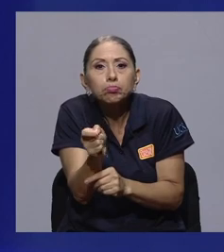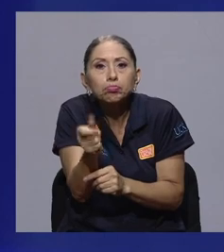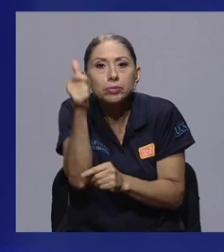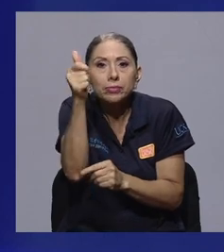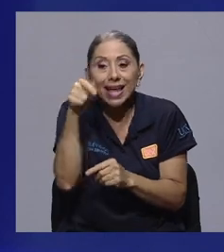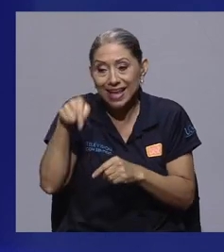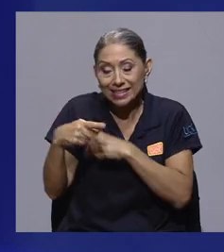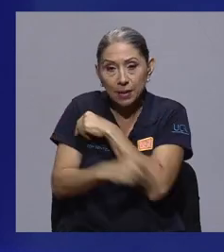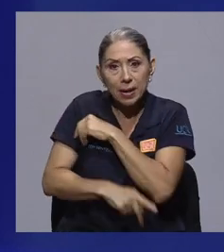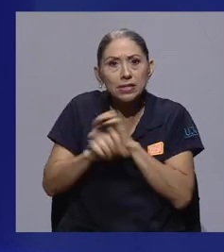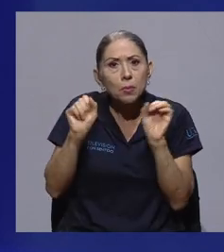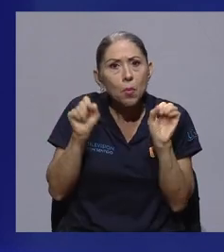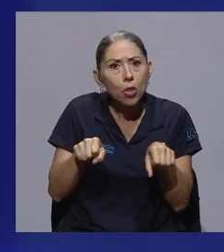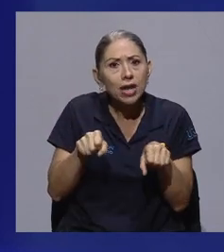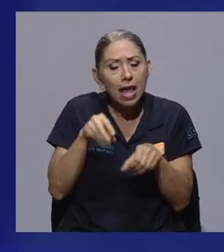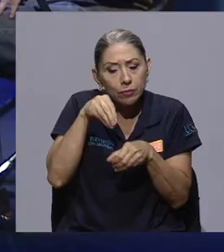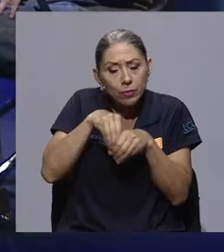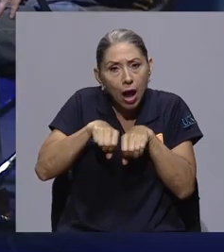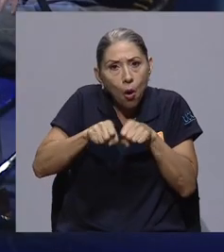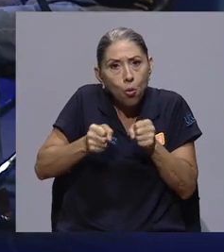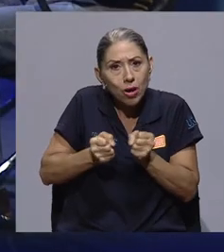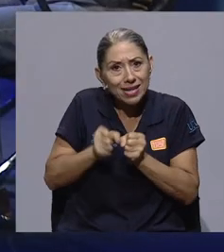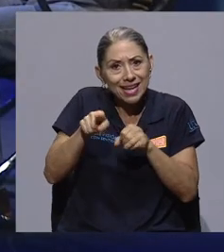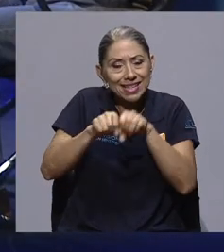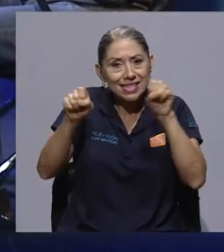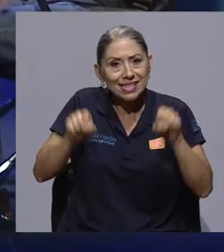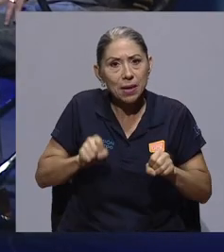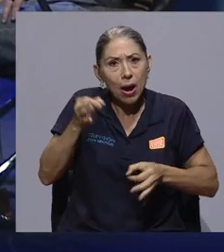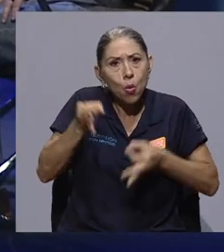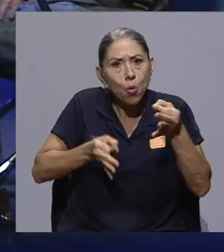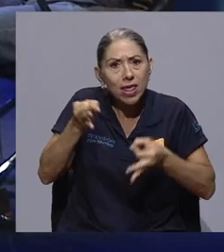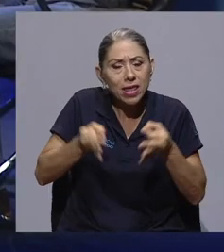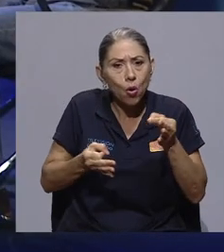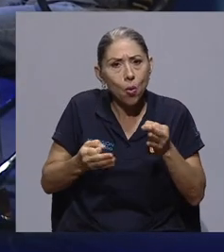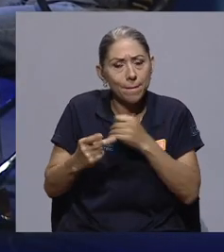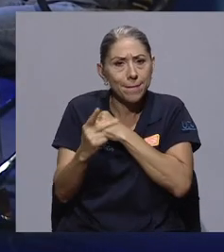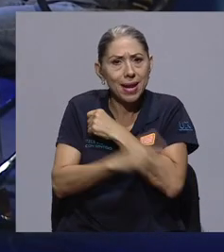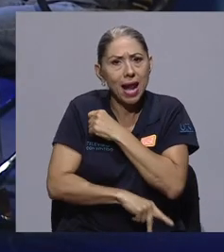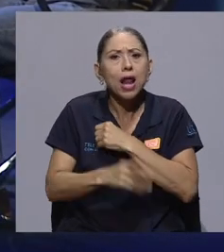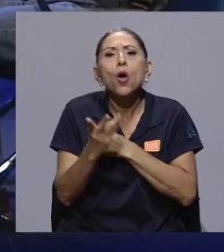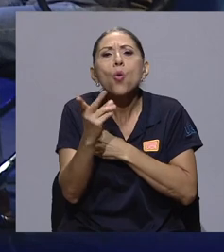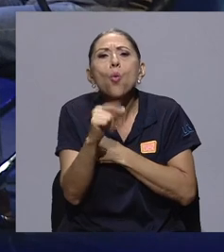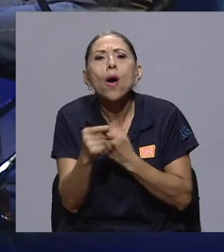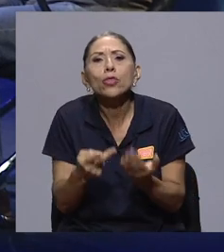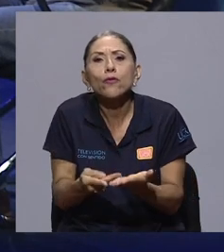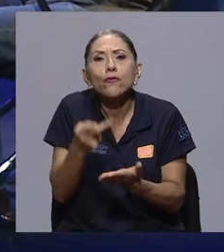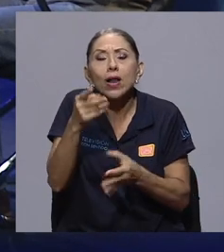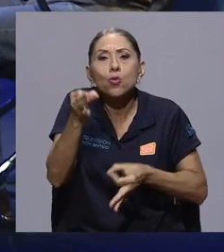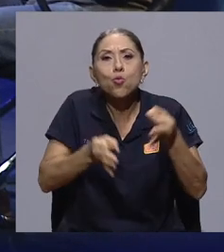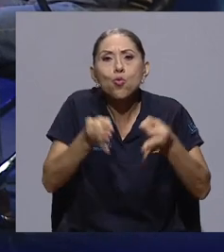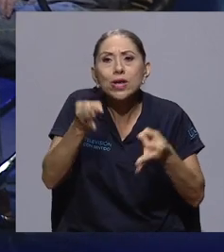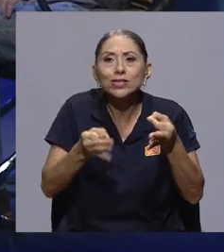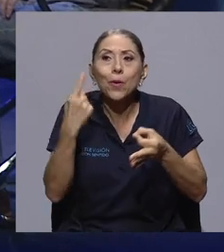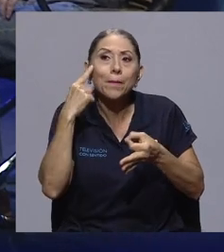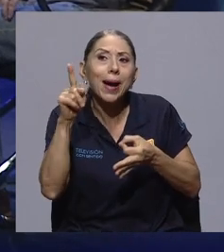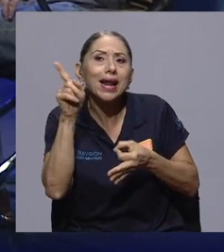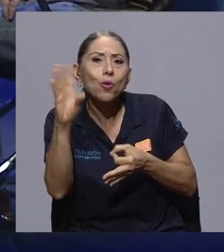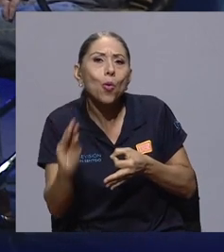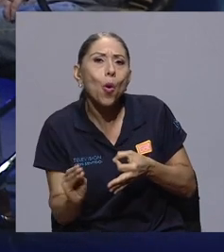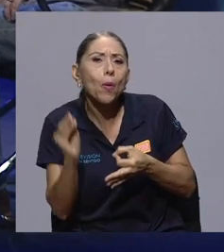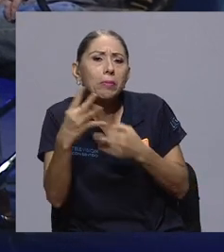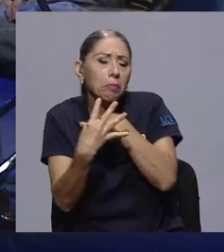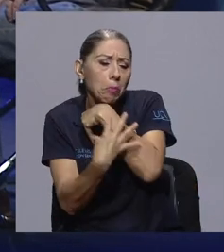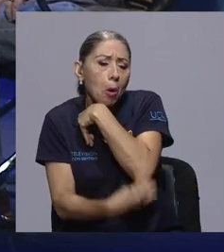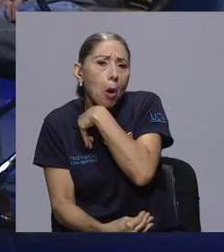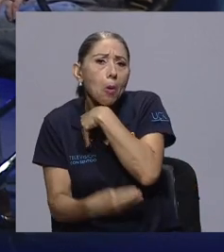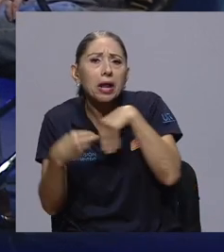sistema jurídico penal. ¿Cuánto cuesta un juicio para un chico, verdad?, ese pobre que vende unas pequeñas cantidades, ¿cuánto cuesta